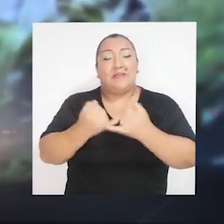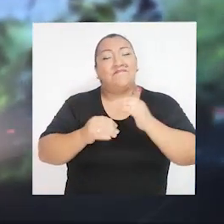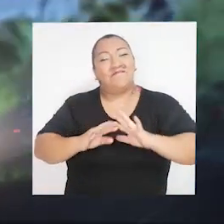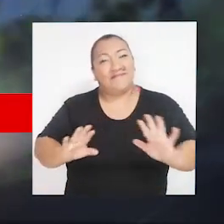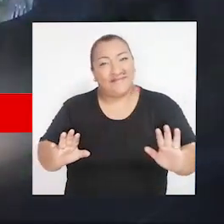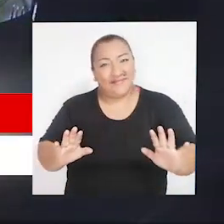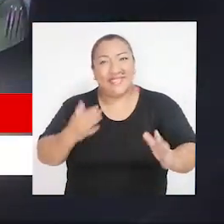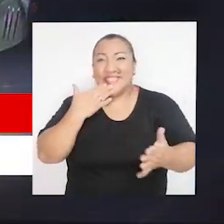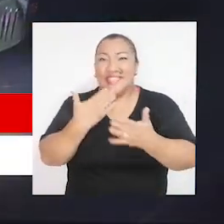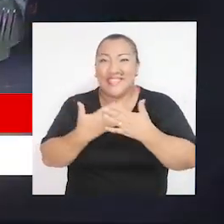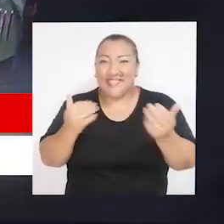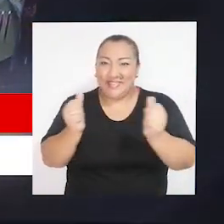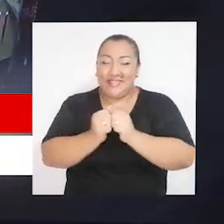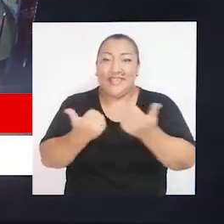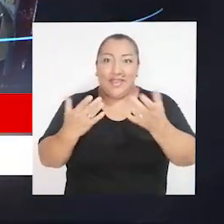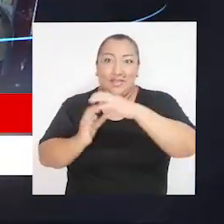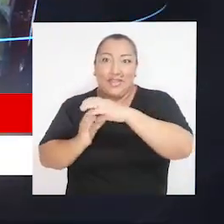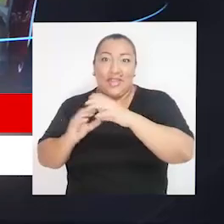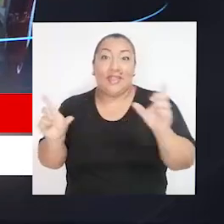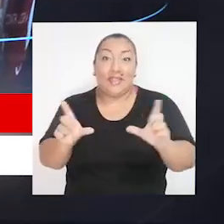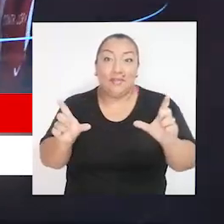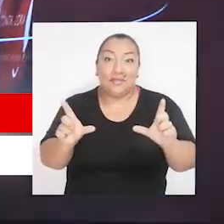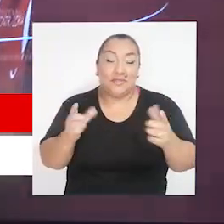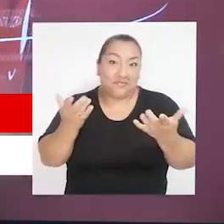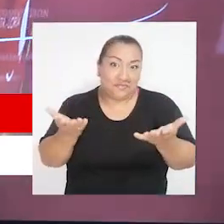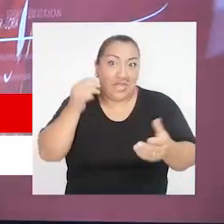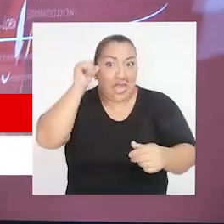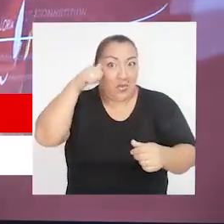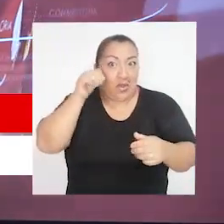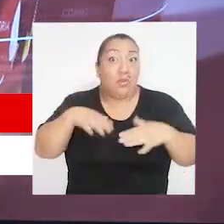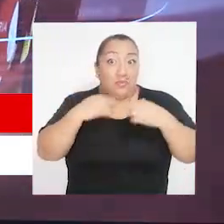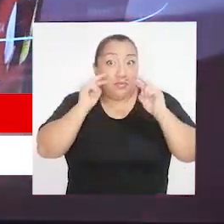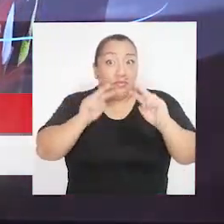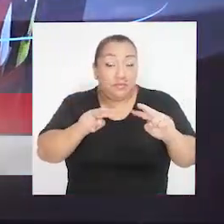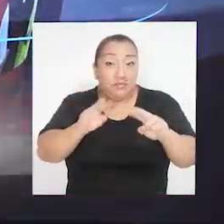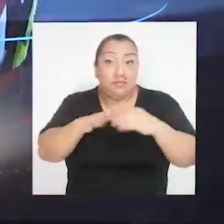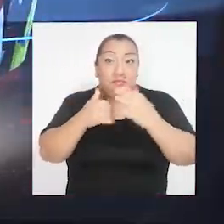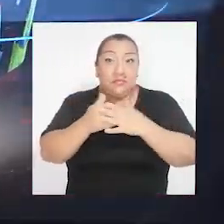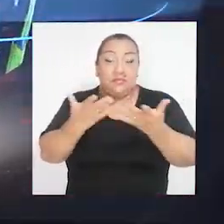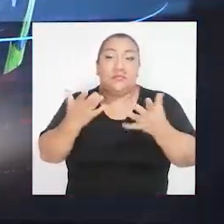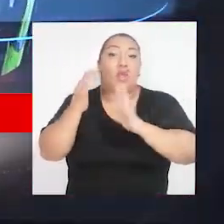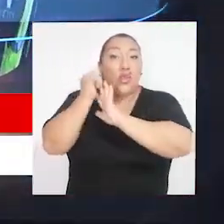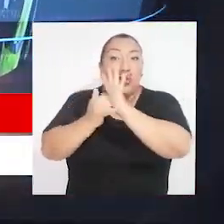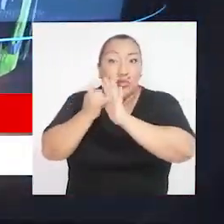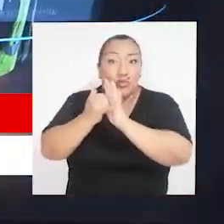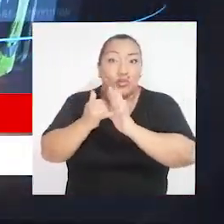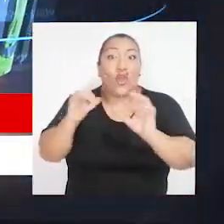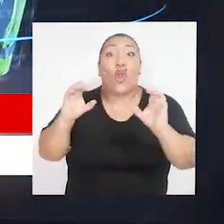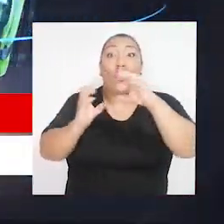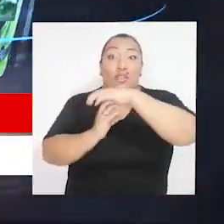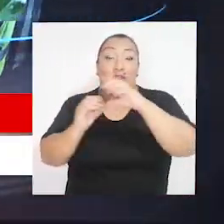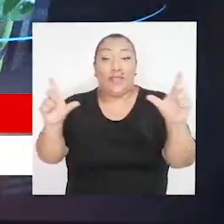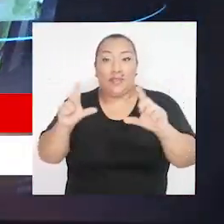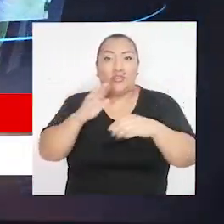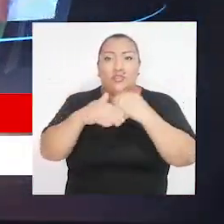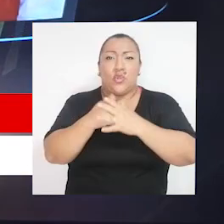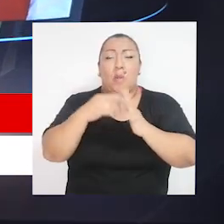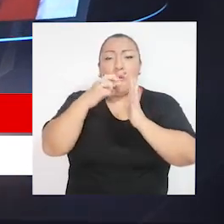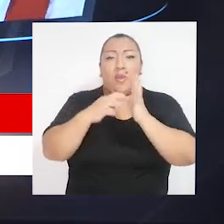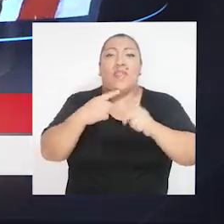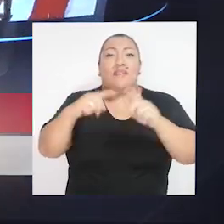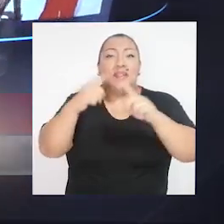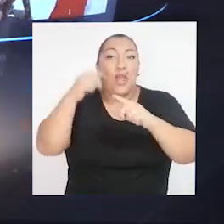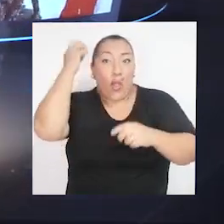Ha sido todo por hoy. Gracias por acompañarnos en Contraloría TV. Recuerde ver a través de nuestro canal de YouTube Contraloría TV